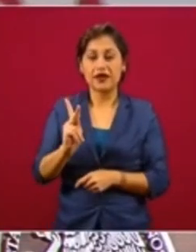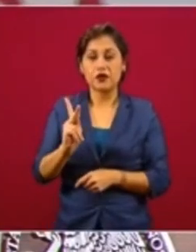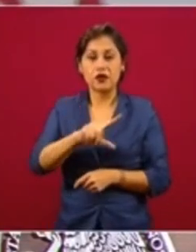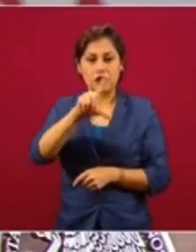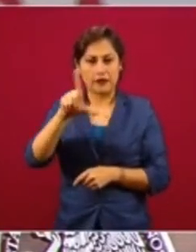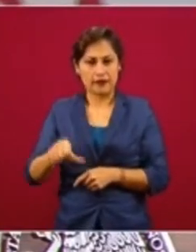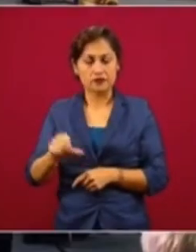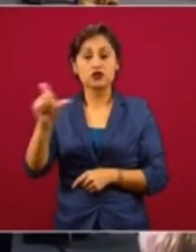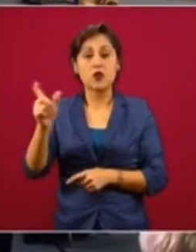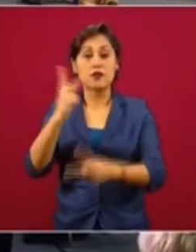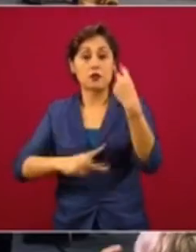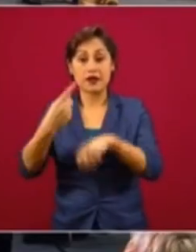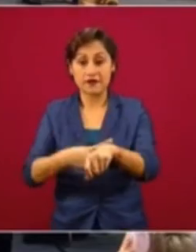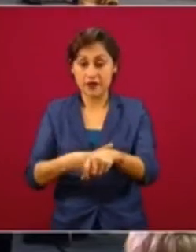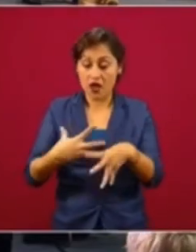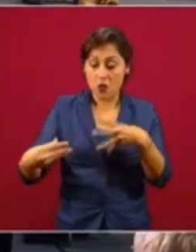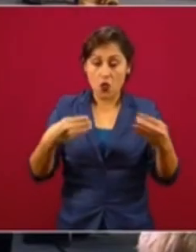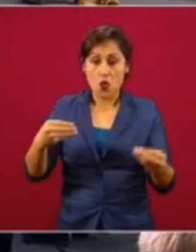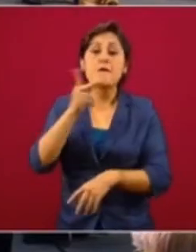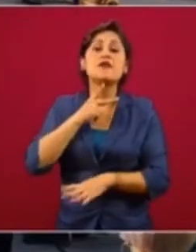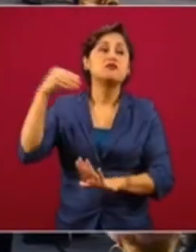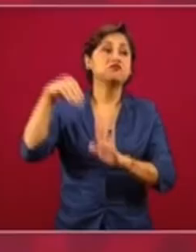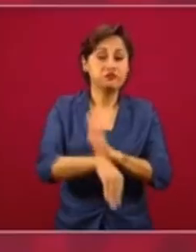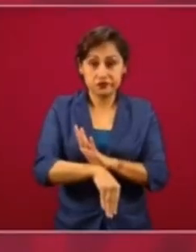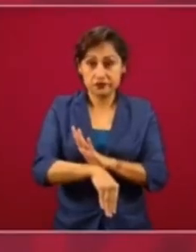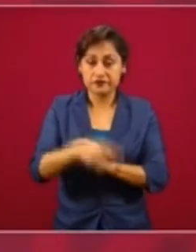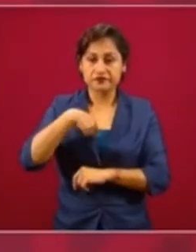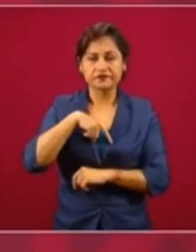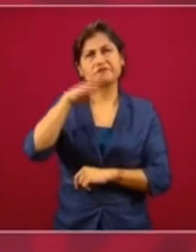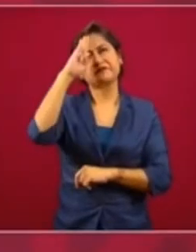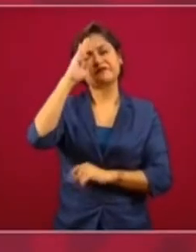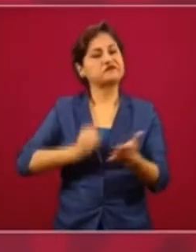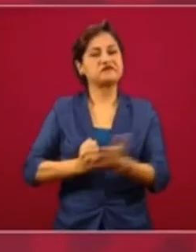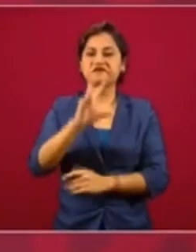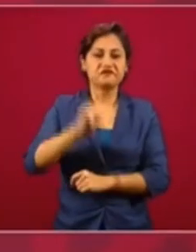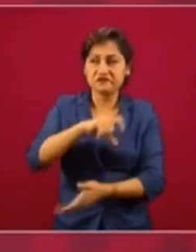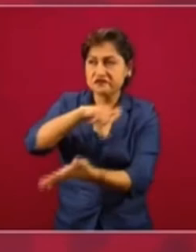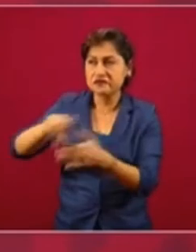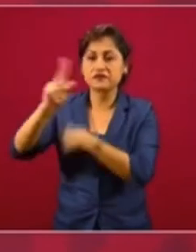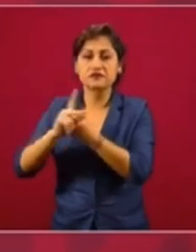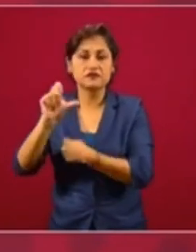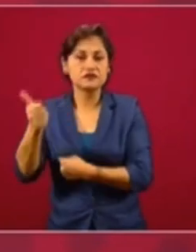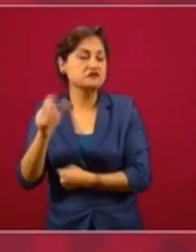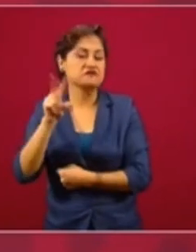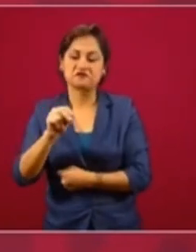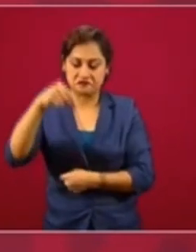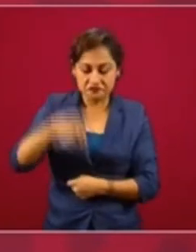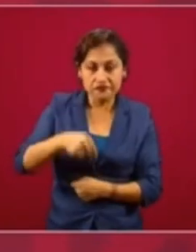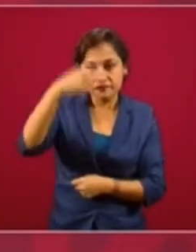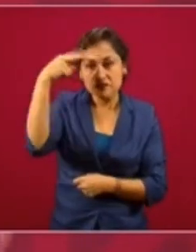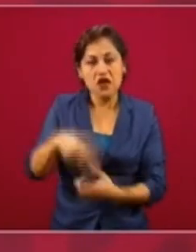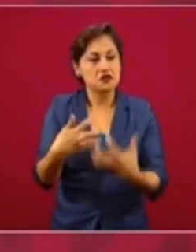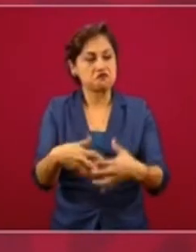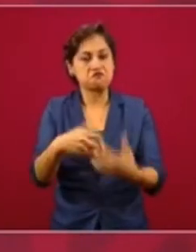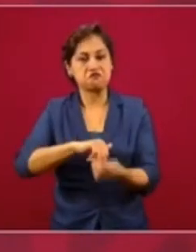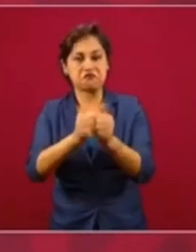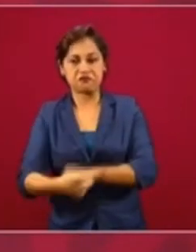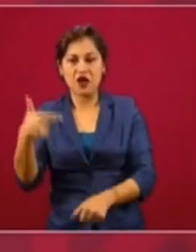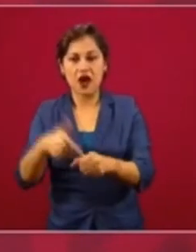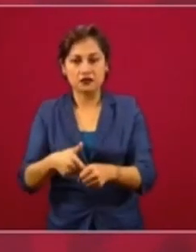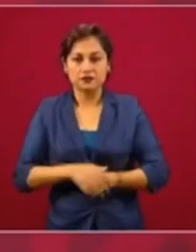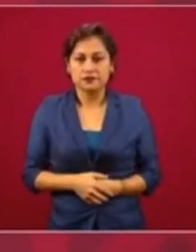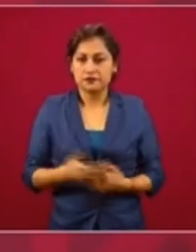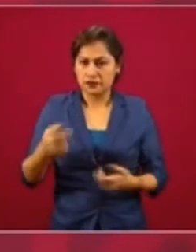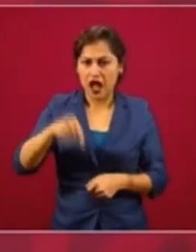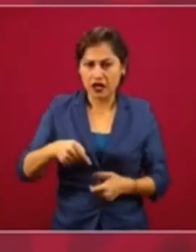a partir de la caída en el precio, dijimos no, vamos a hacer autosuficientes, vamos a procesar todo lo que consumimos, y lo que consumimos